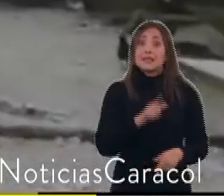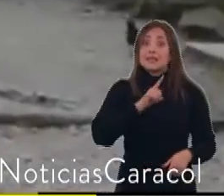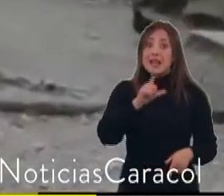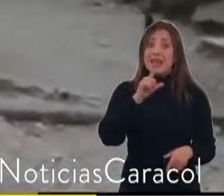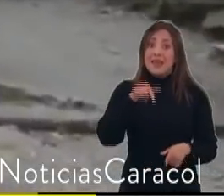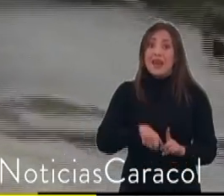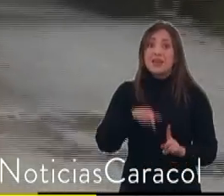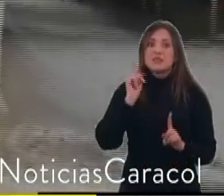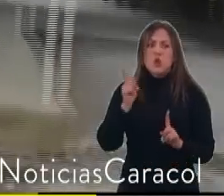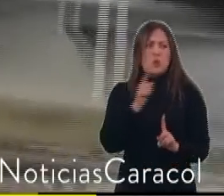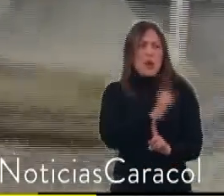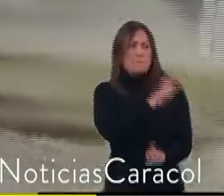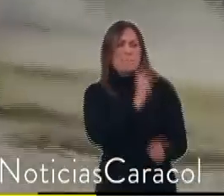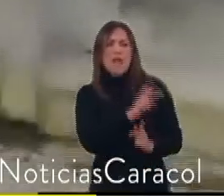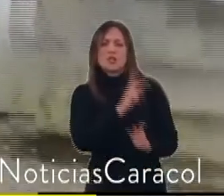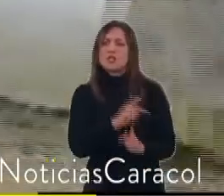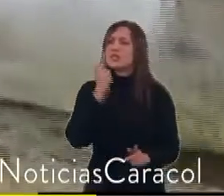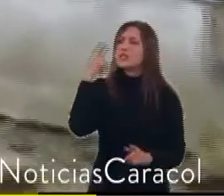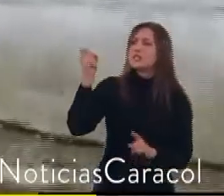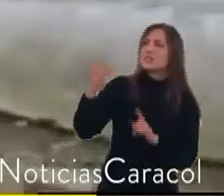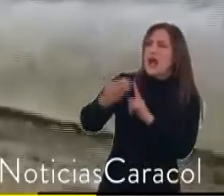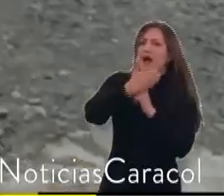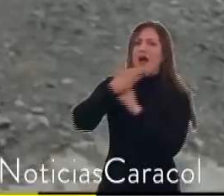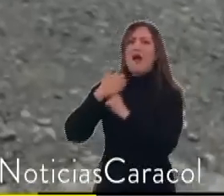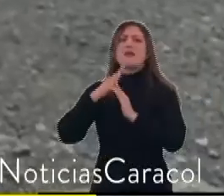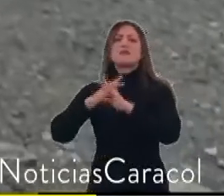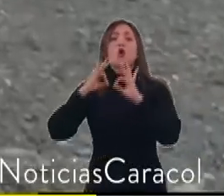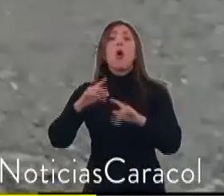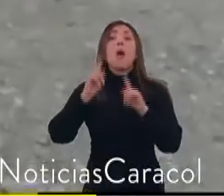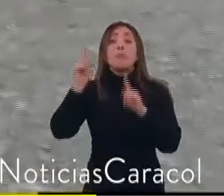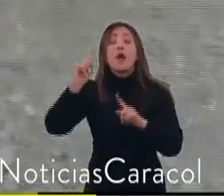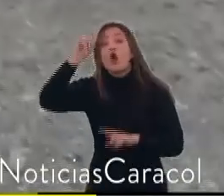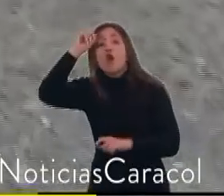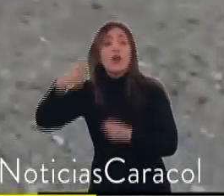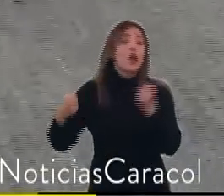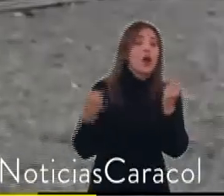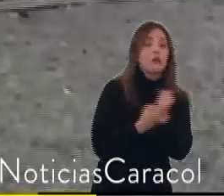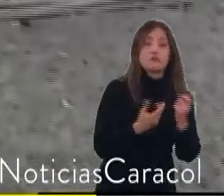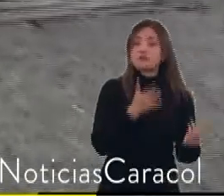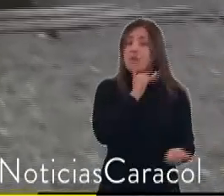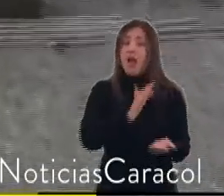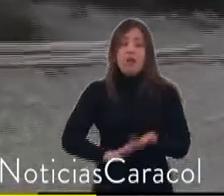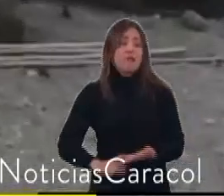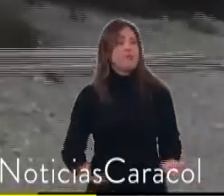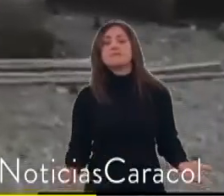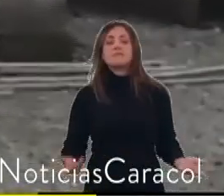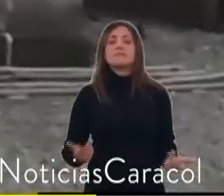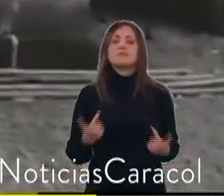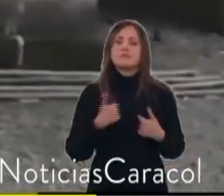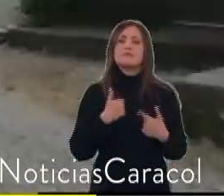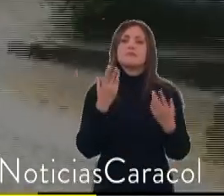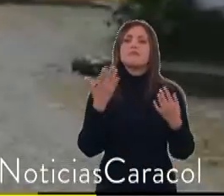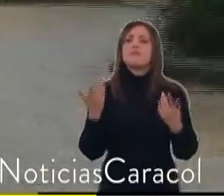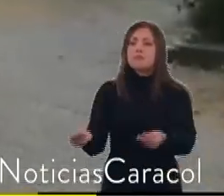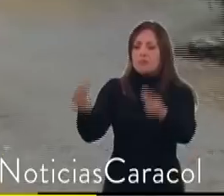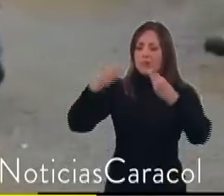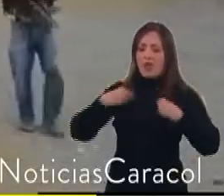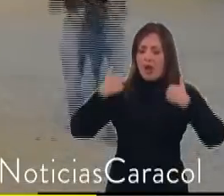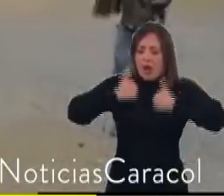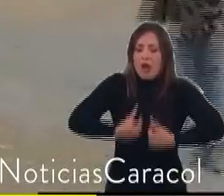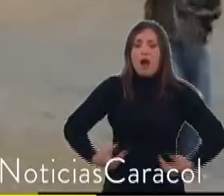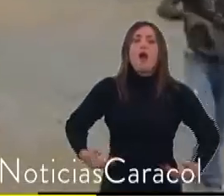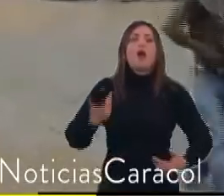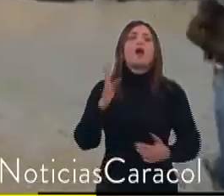social buscó seguridad, pero dice que la protección que recibió del Estado no resolvió los riesgos. Le brinda un chaleco y un celular